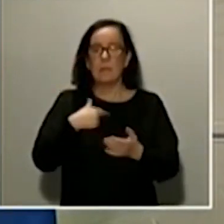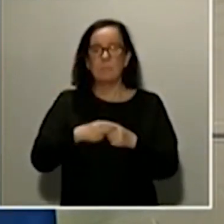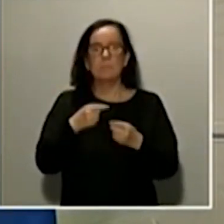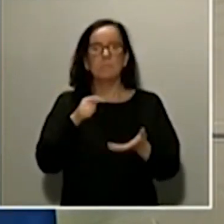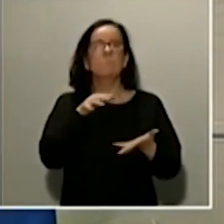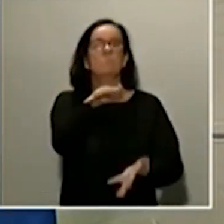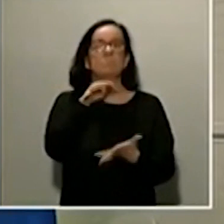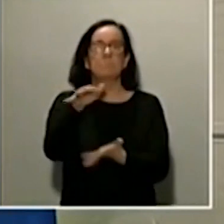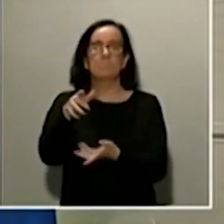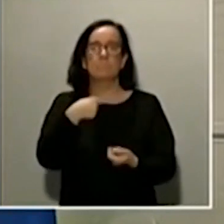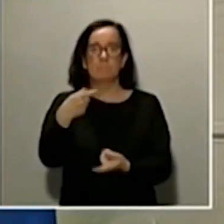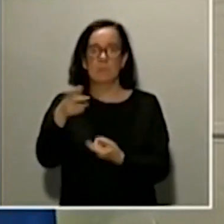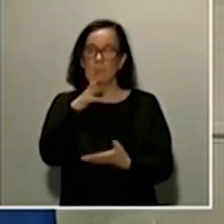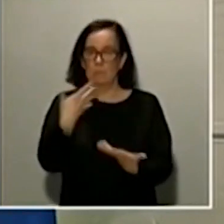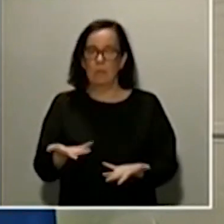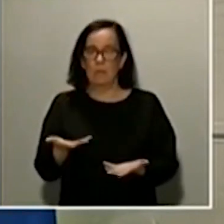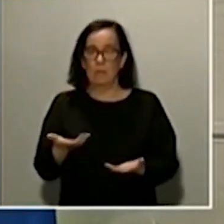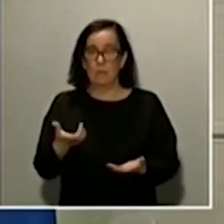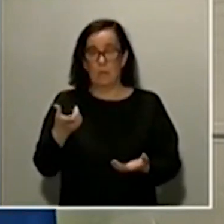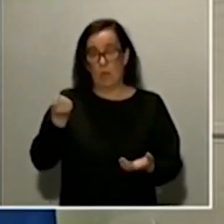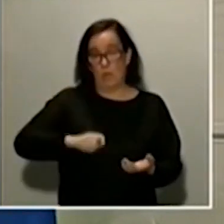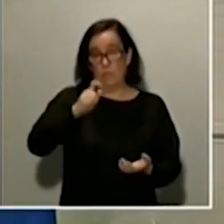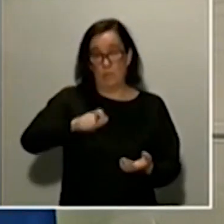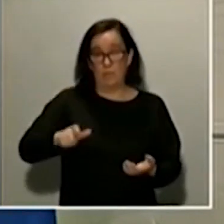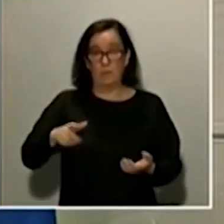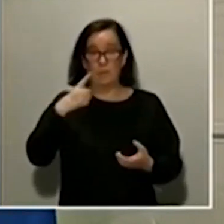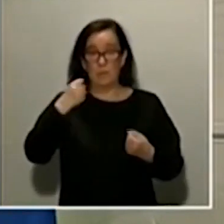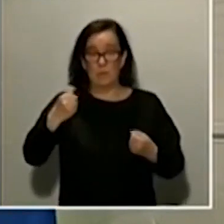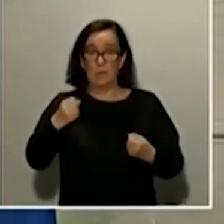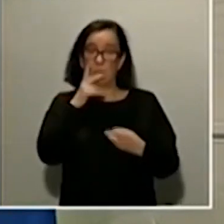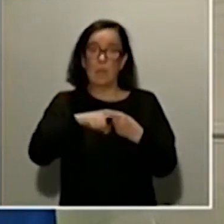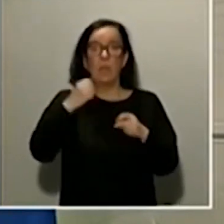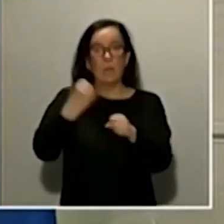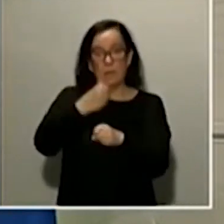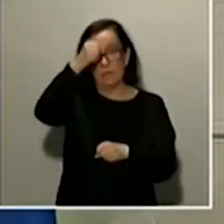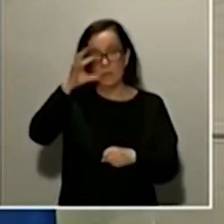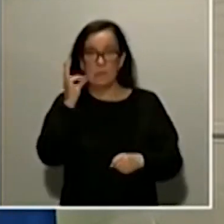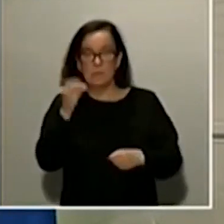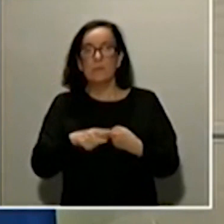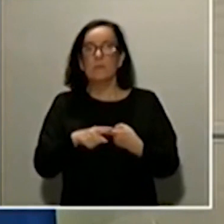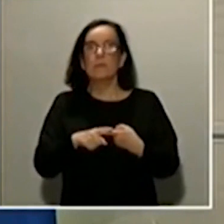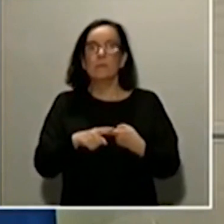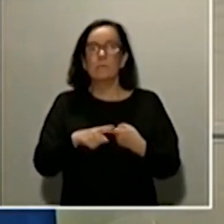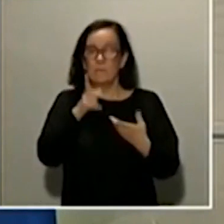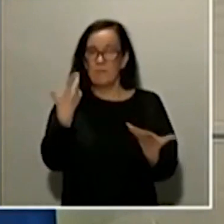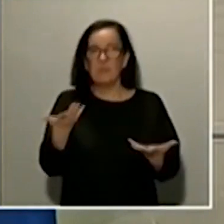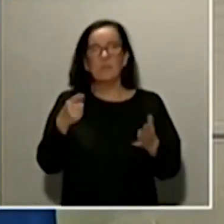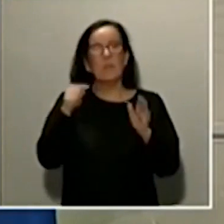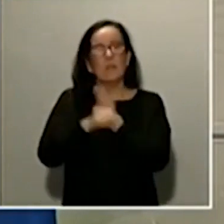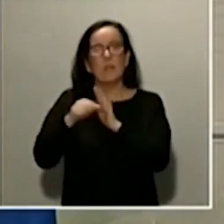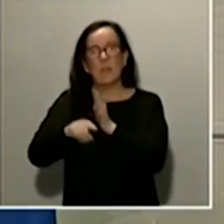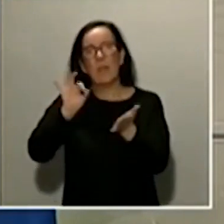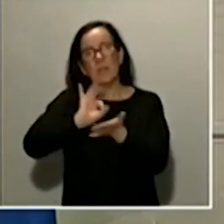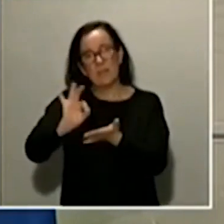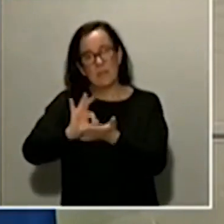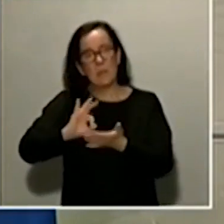por supuesto a los profesionales sanitarios, trabajadores y trabajadoras que en estos momentos están desarrollando sus servicios esenciales,